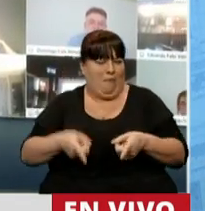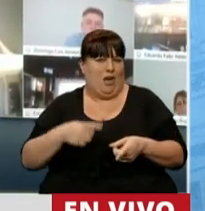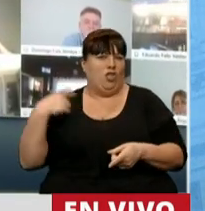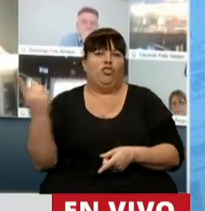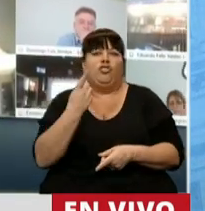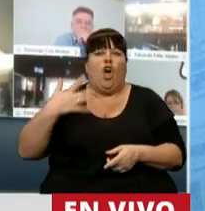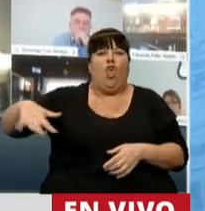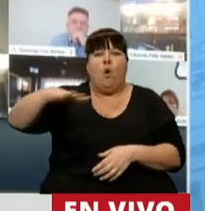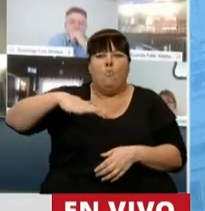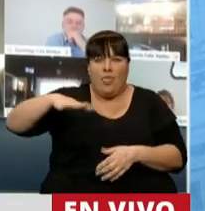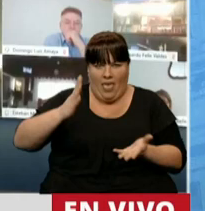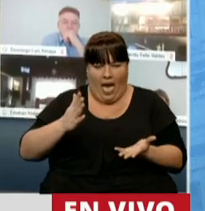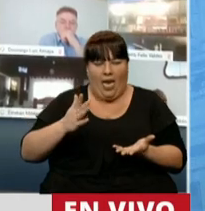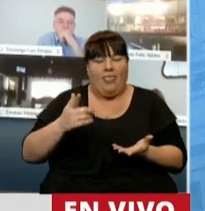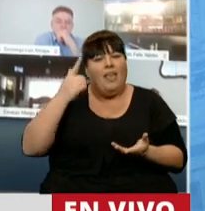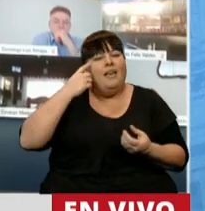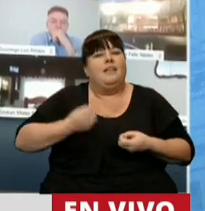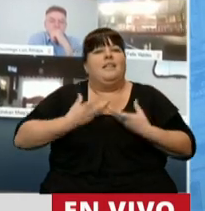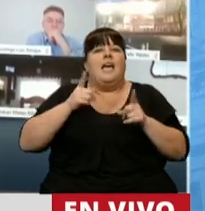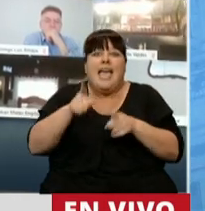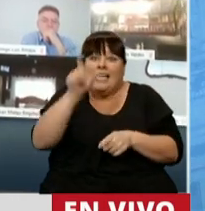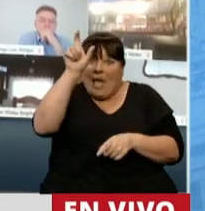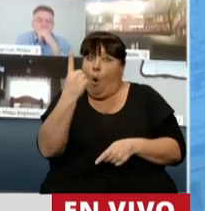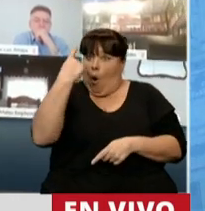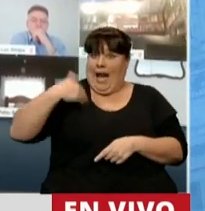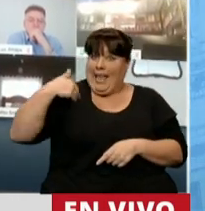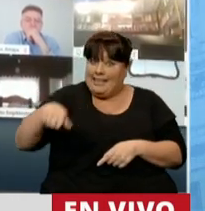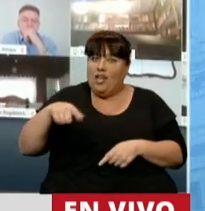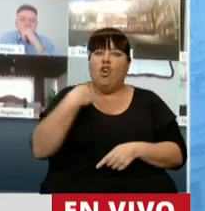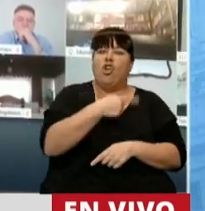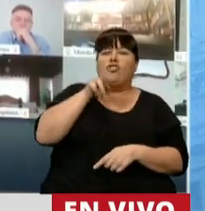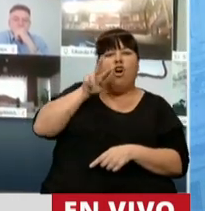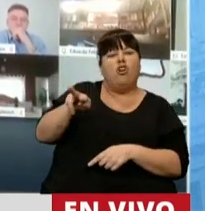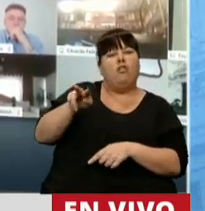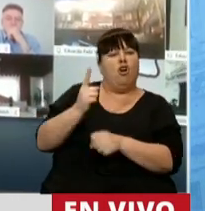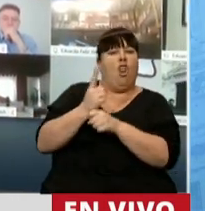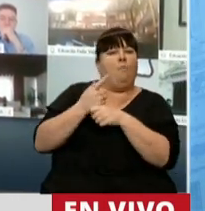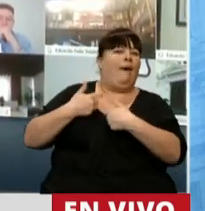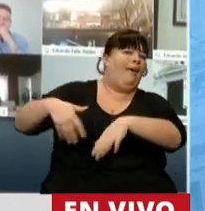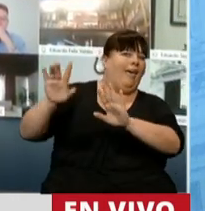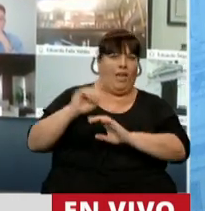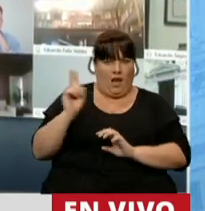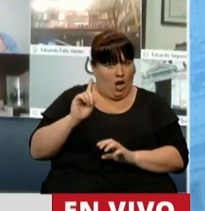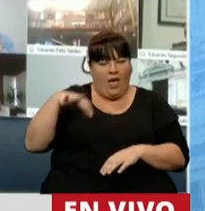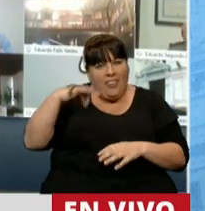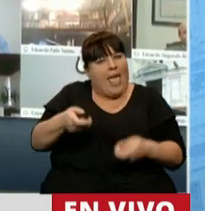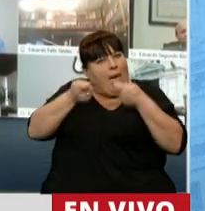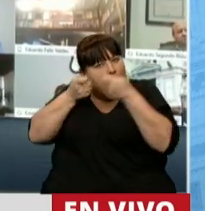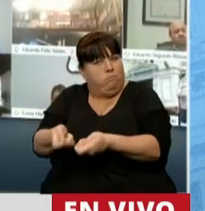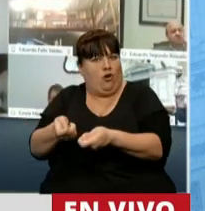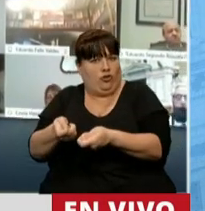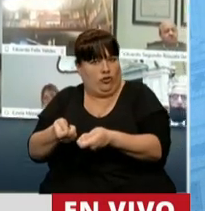toda la comunidad. El espíritu de ese argentino nosotros no nos podemos dar el lujo de no